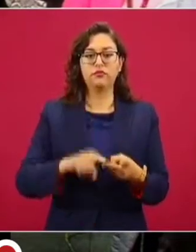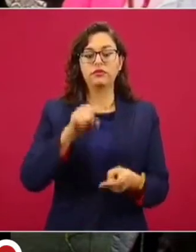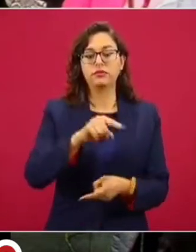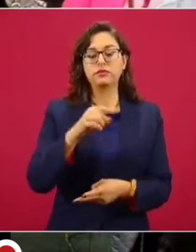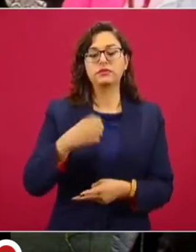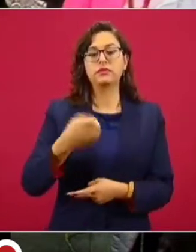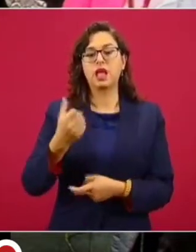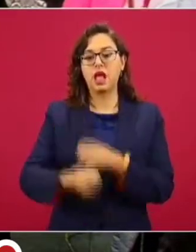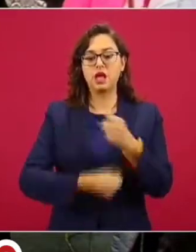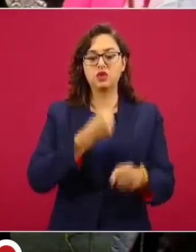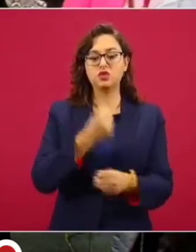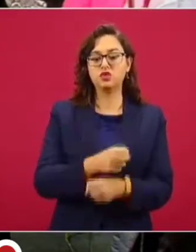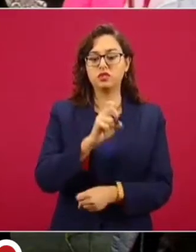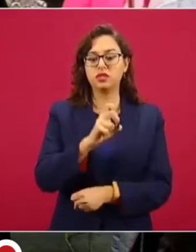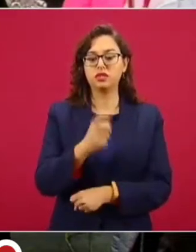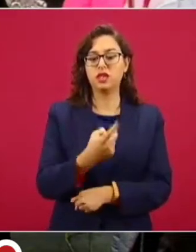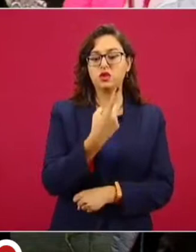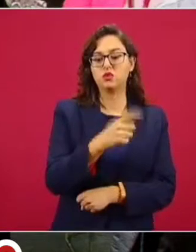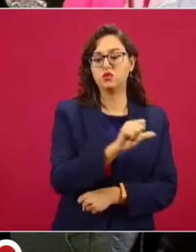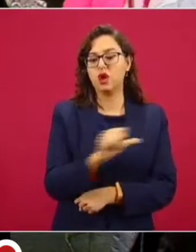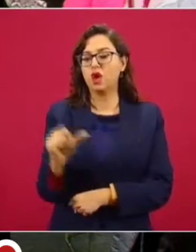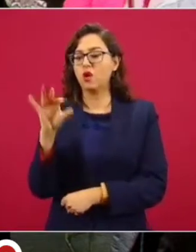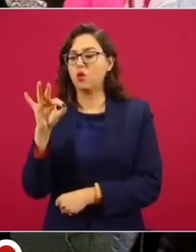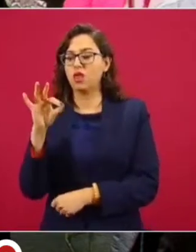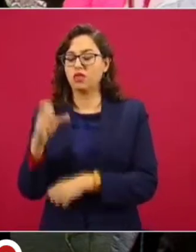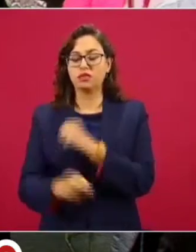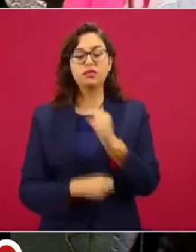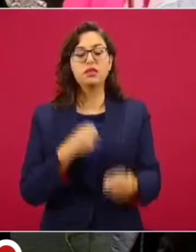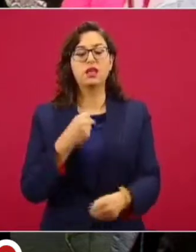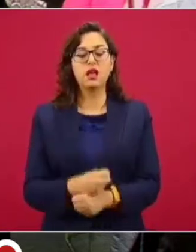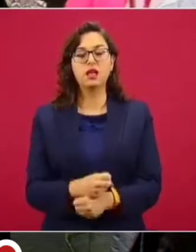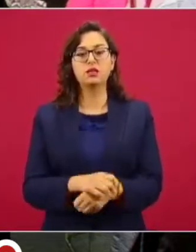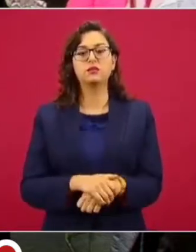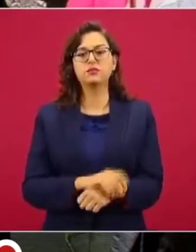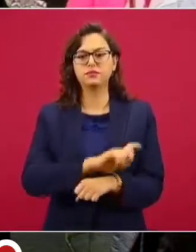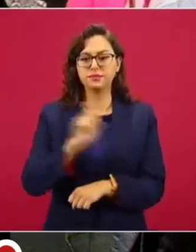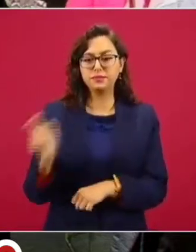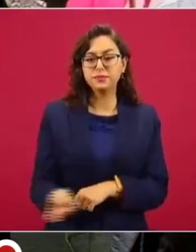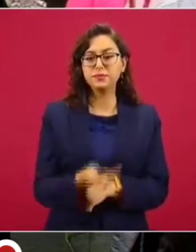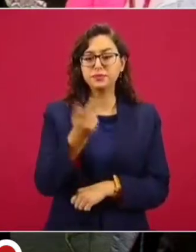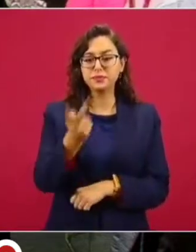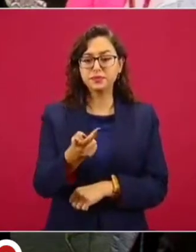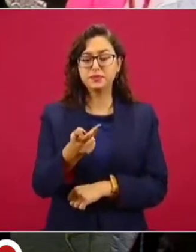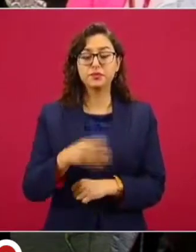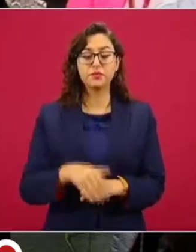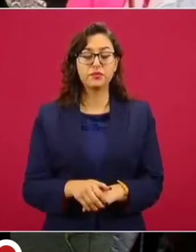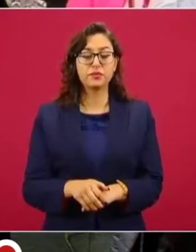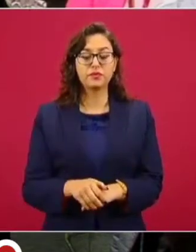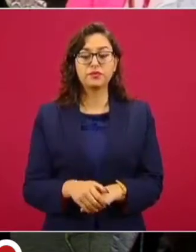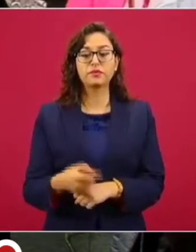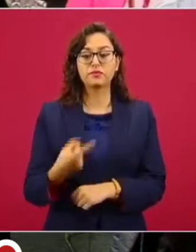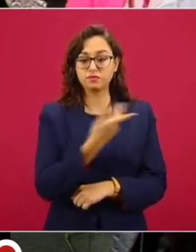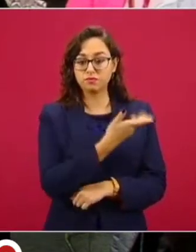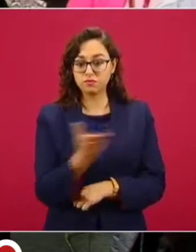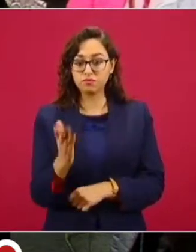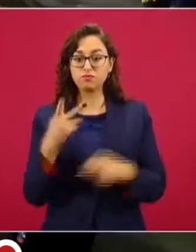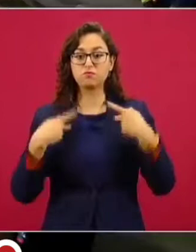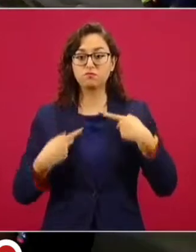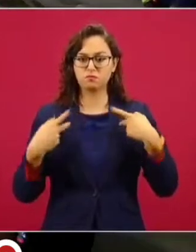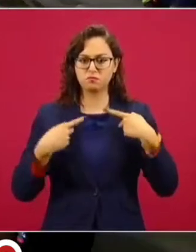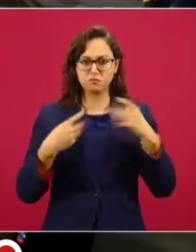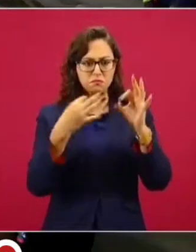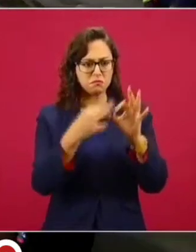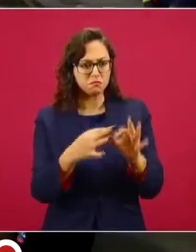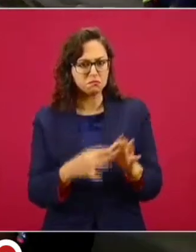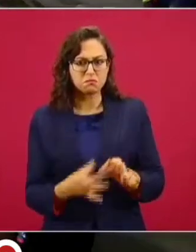y 40 años. La pregunta en concreto, señor presidente, es saber si de alguna manera pueden ser consideradas estas personas en